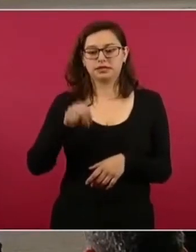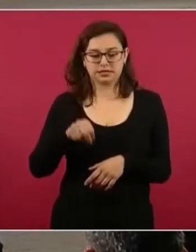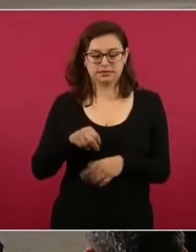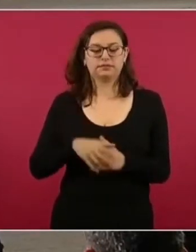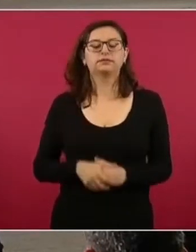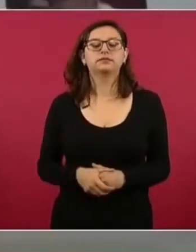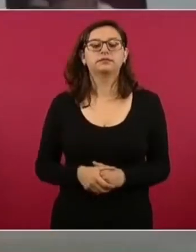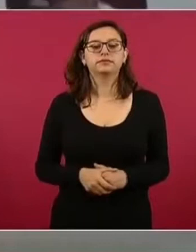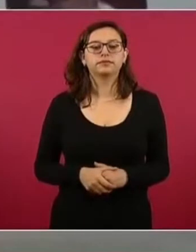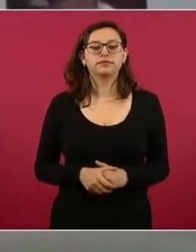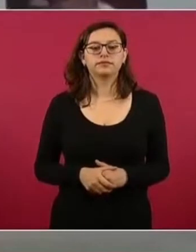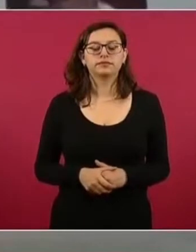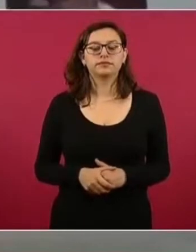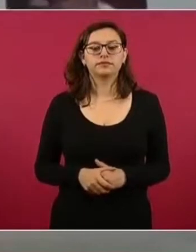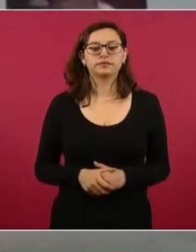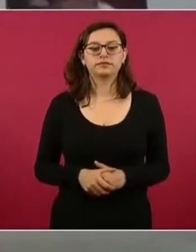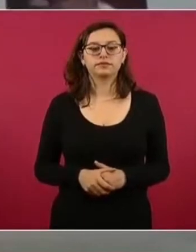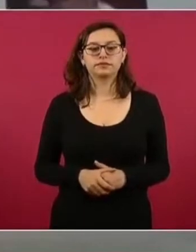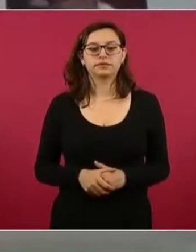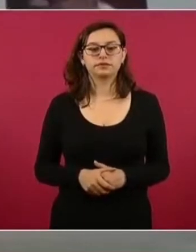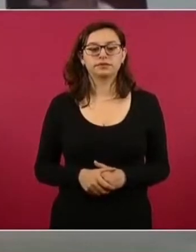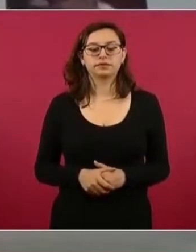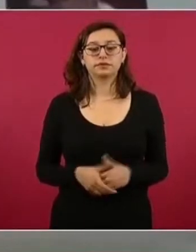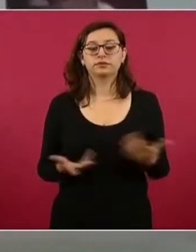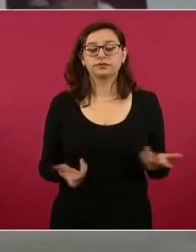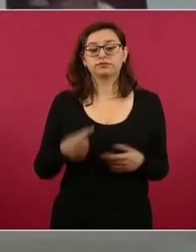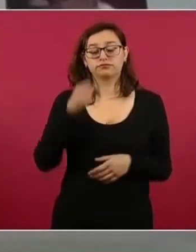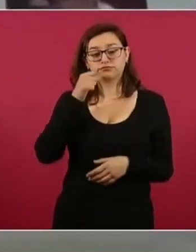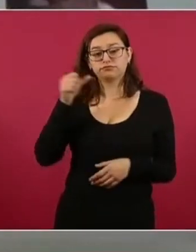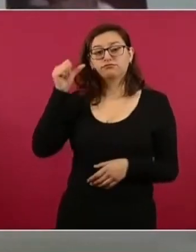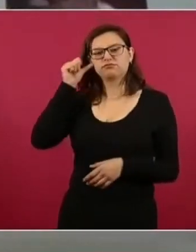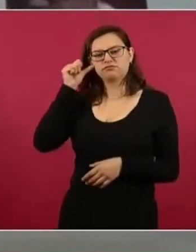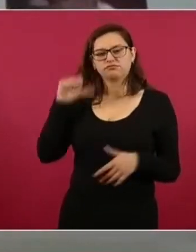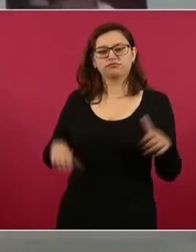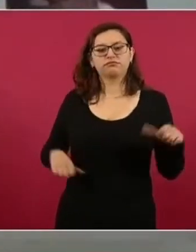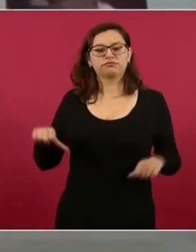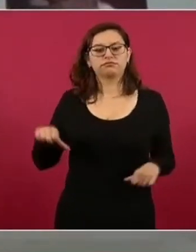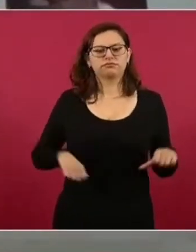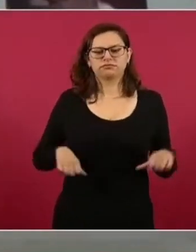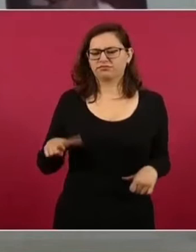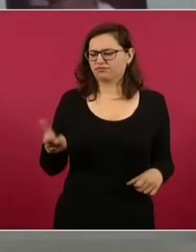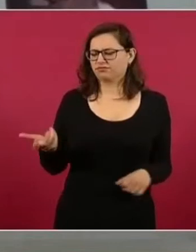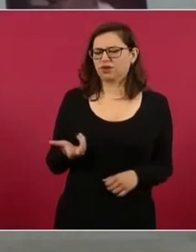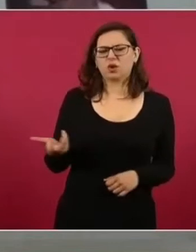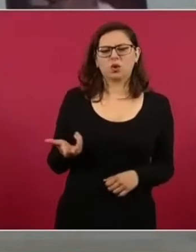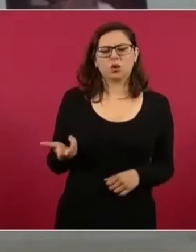En cuanto a las actividades que desarrollamos el día de ayer, Fuerzas Armadas y Guardia Nacional,